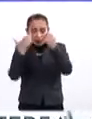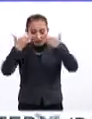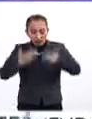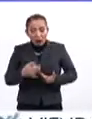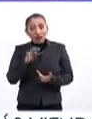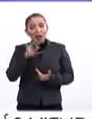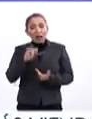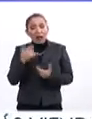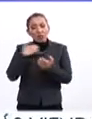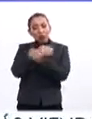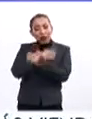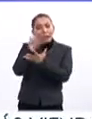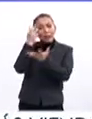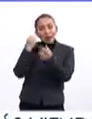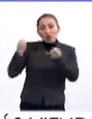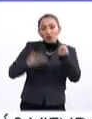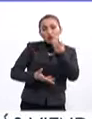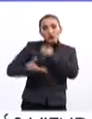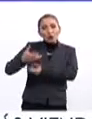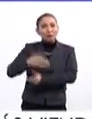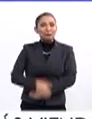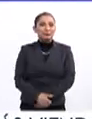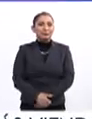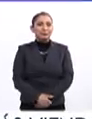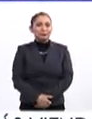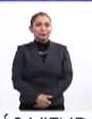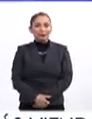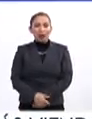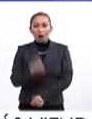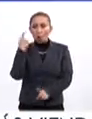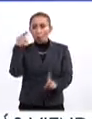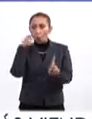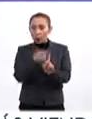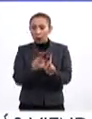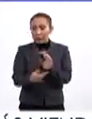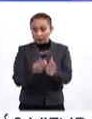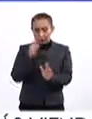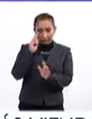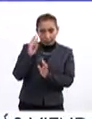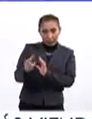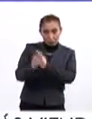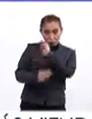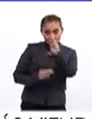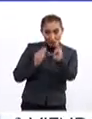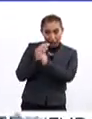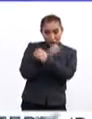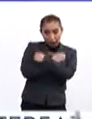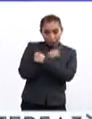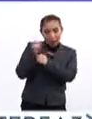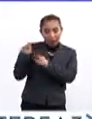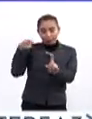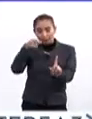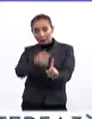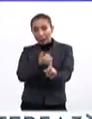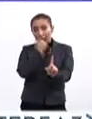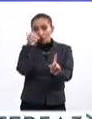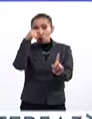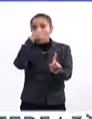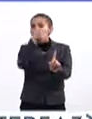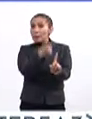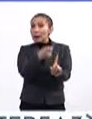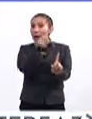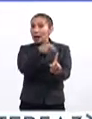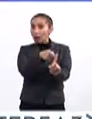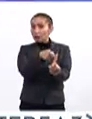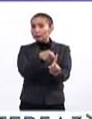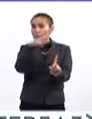a educarnos y vamos a aprender unos de otros. Una de las tendencias educativas mundiales es colocar a los estudiantes en el centro de las